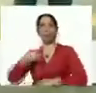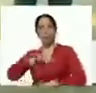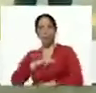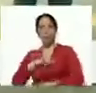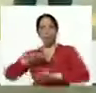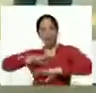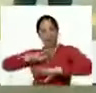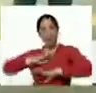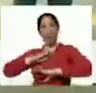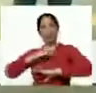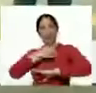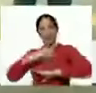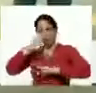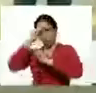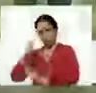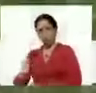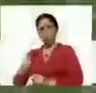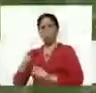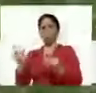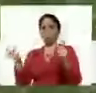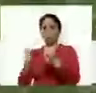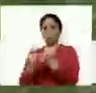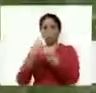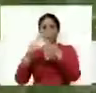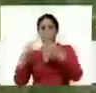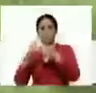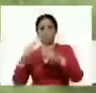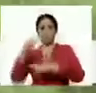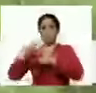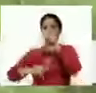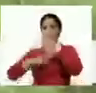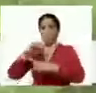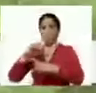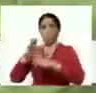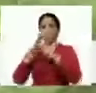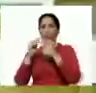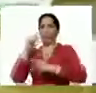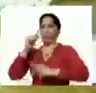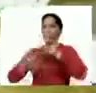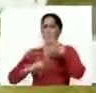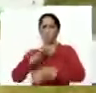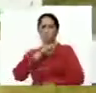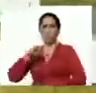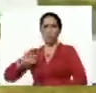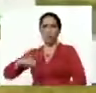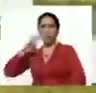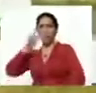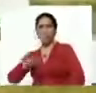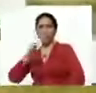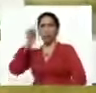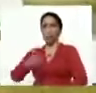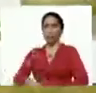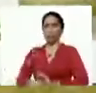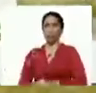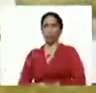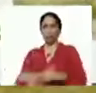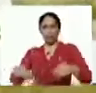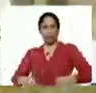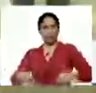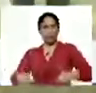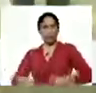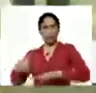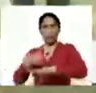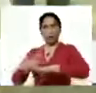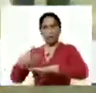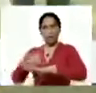Queremos reconocer a los pequeños, a los medianos productores, a los productores privados que han visto también en el esfuerzo del